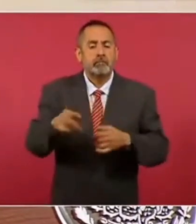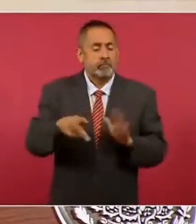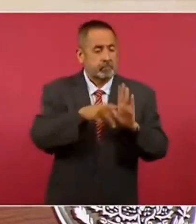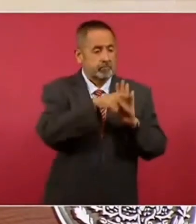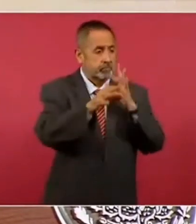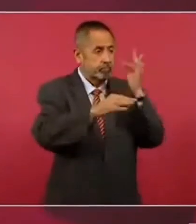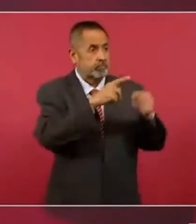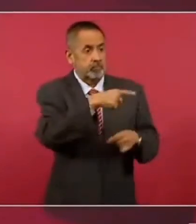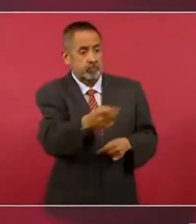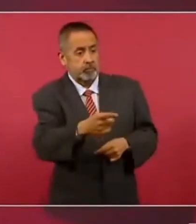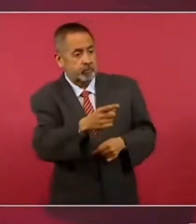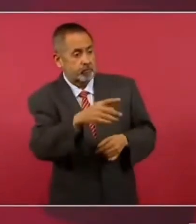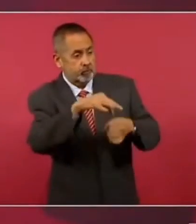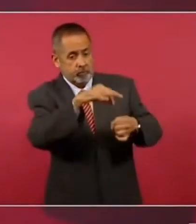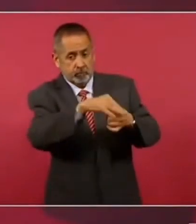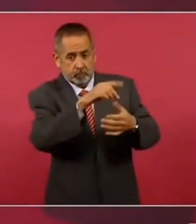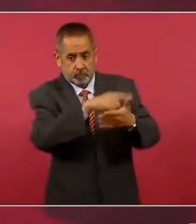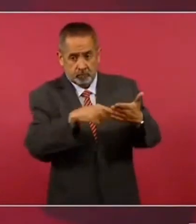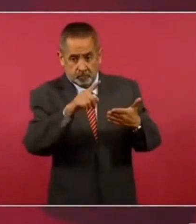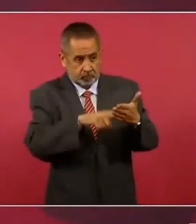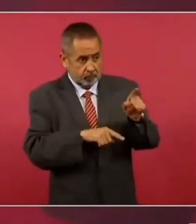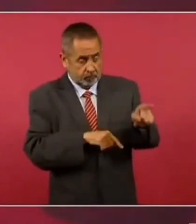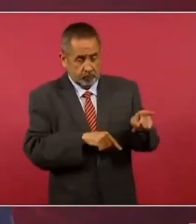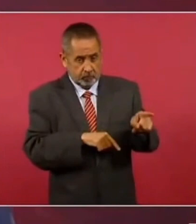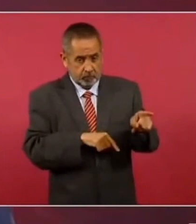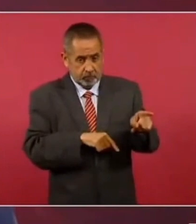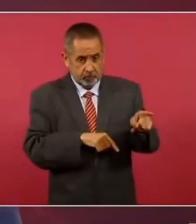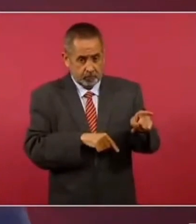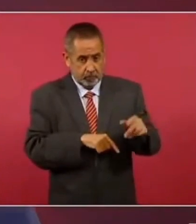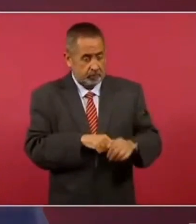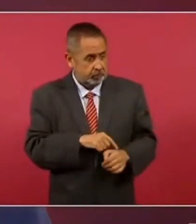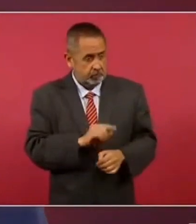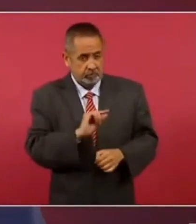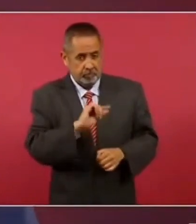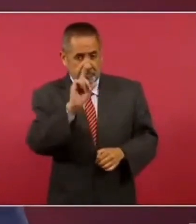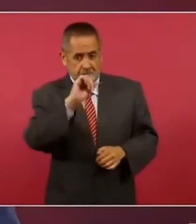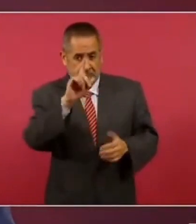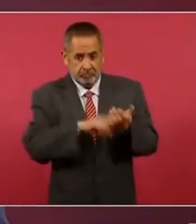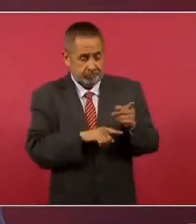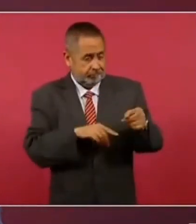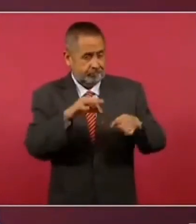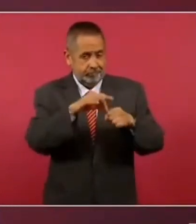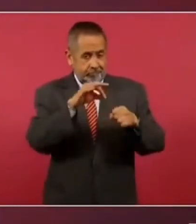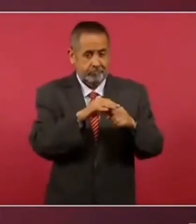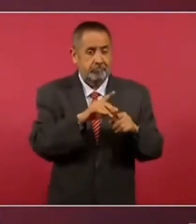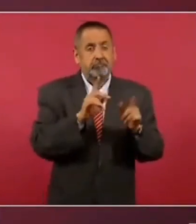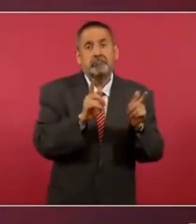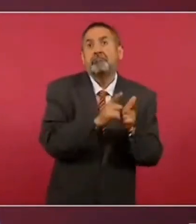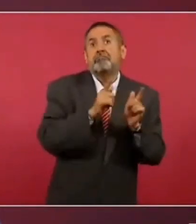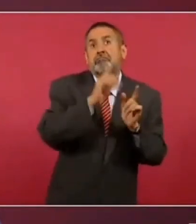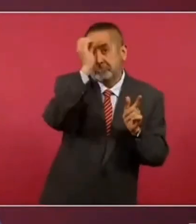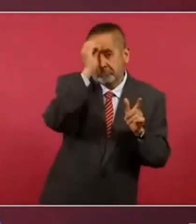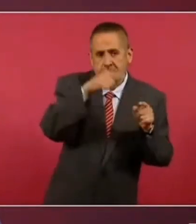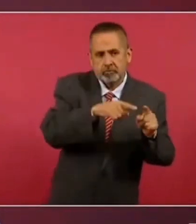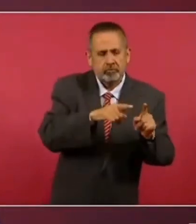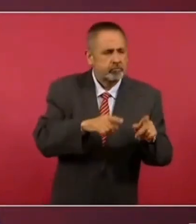periodista famoso de los que supuestamente forman opinión